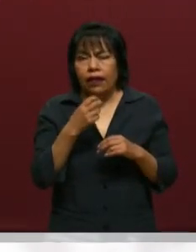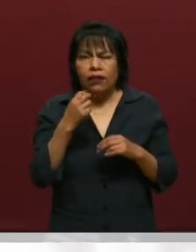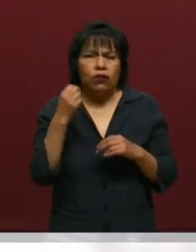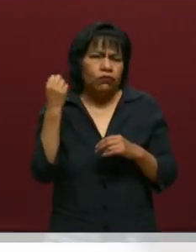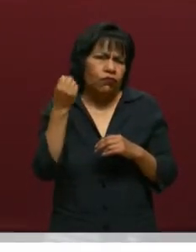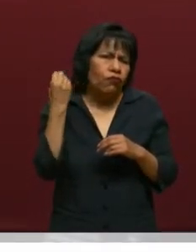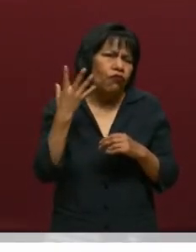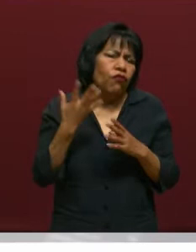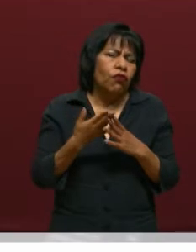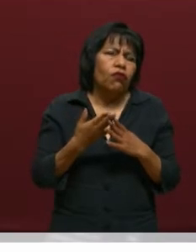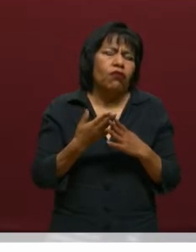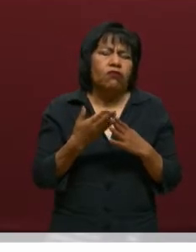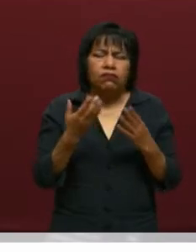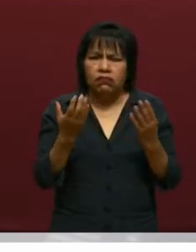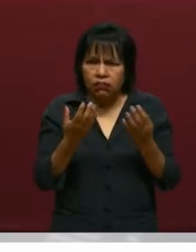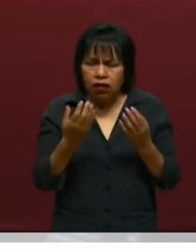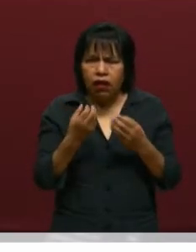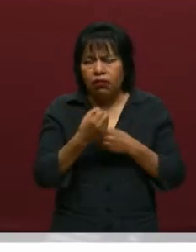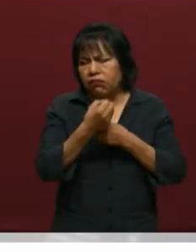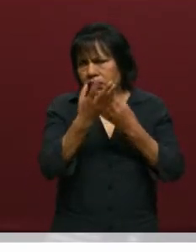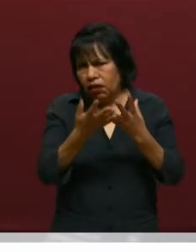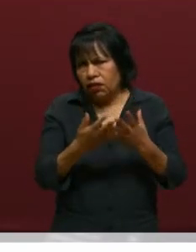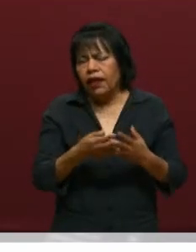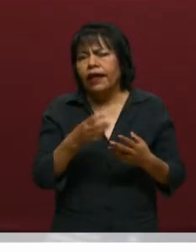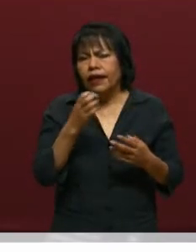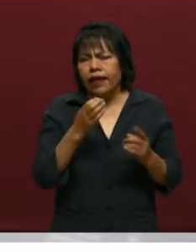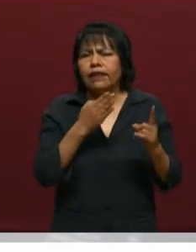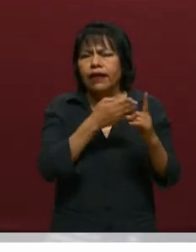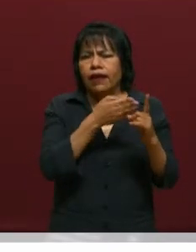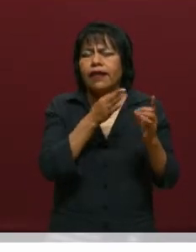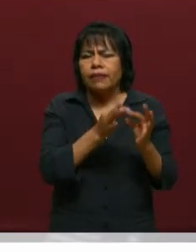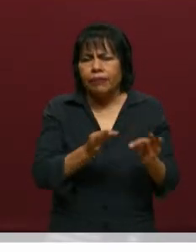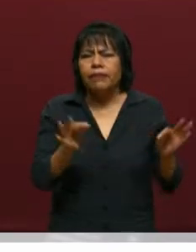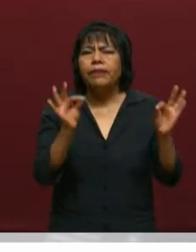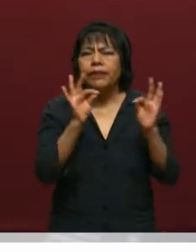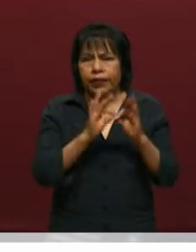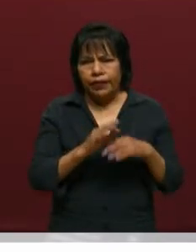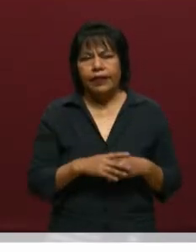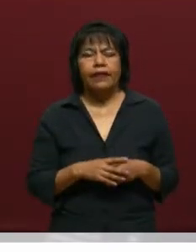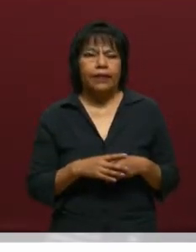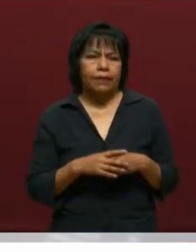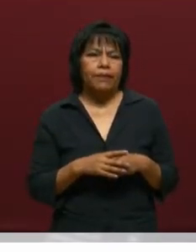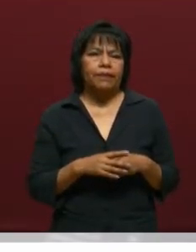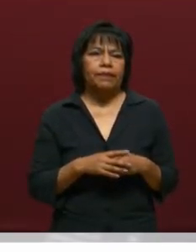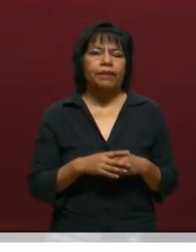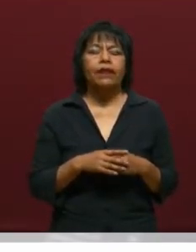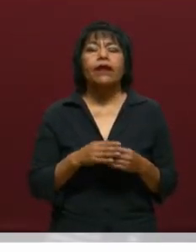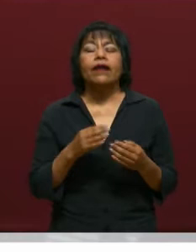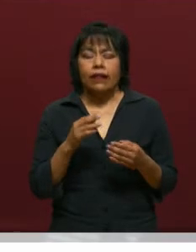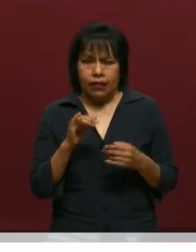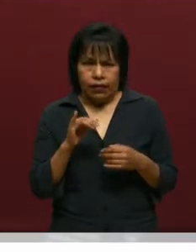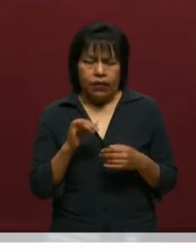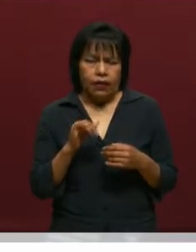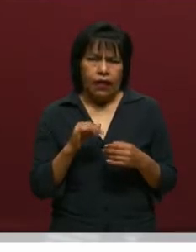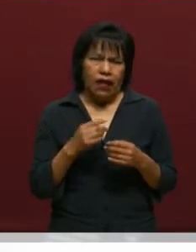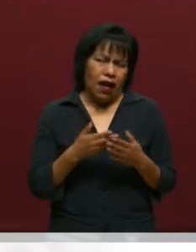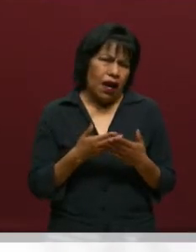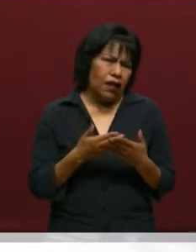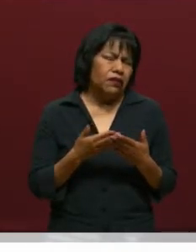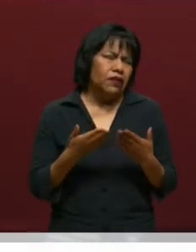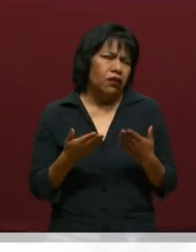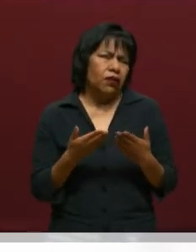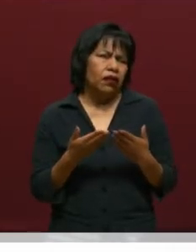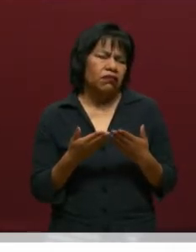espacios se den, se fomenten, y este es el objetivo principal, mi querida Gaby. Así es, en este sentido